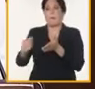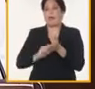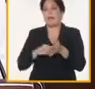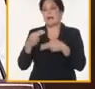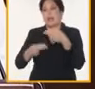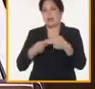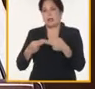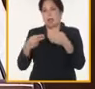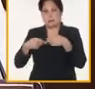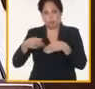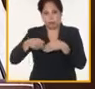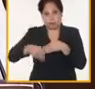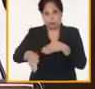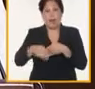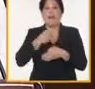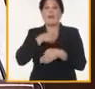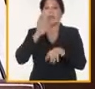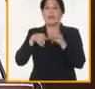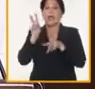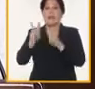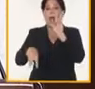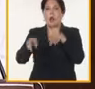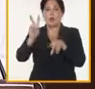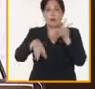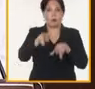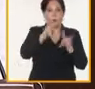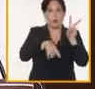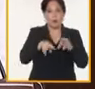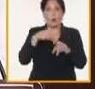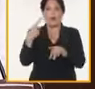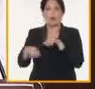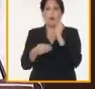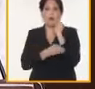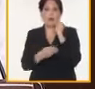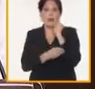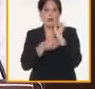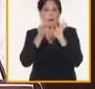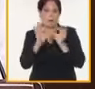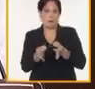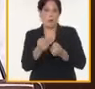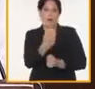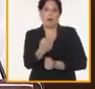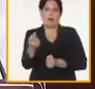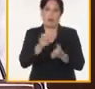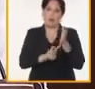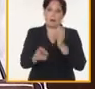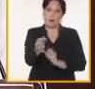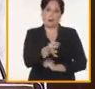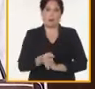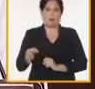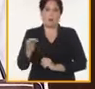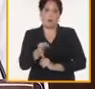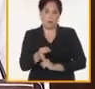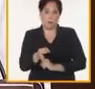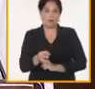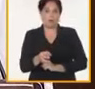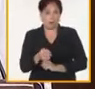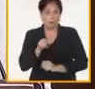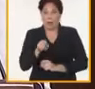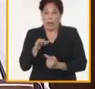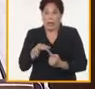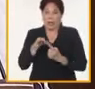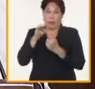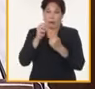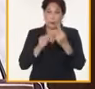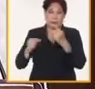a partir de los diagnósticos nutricionales y potencialidades de cada territorio. Uno de los elementos